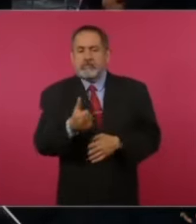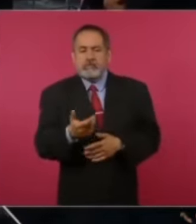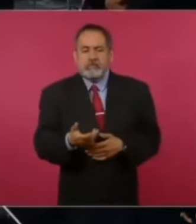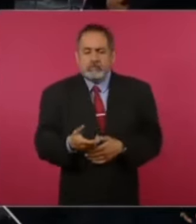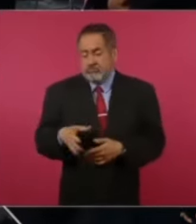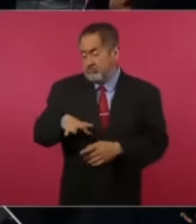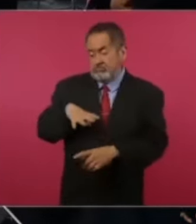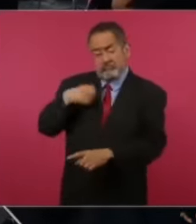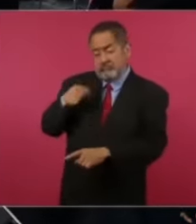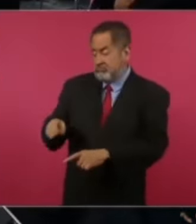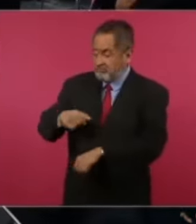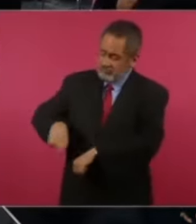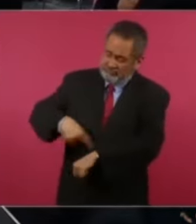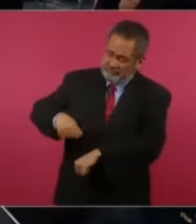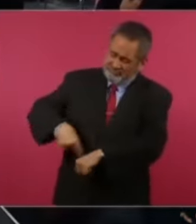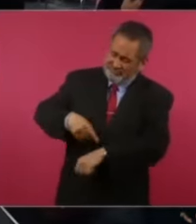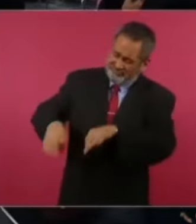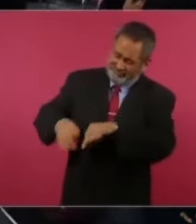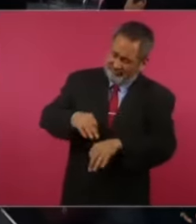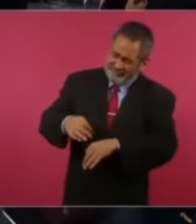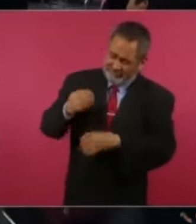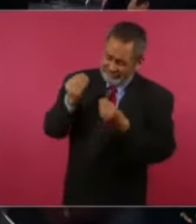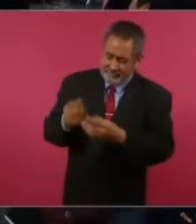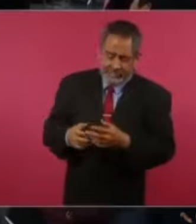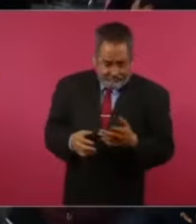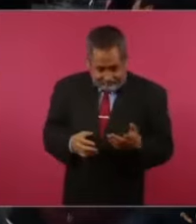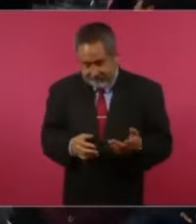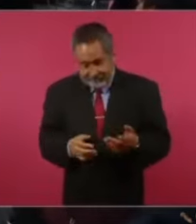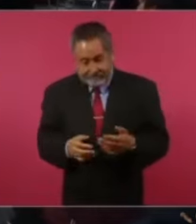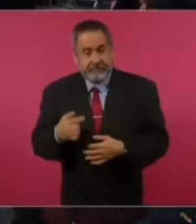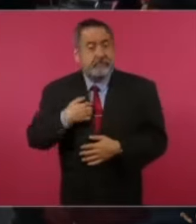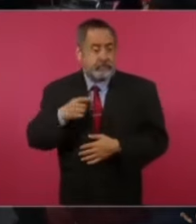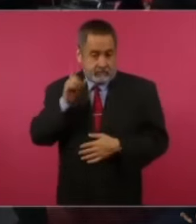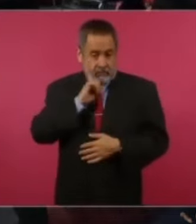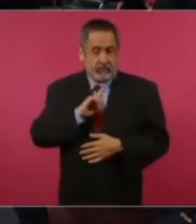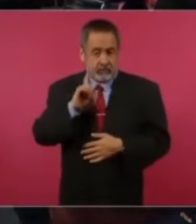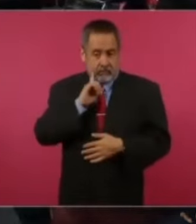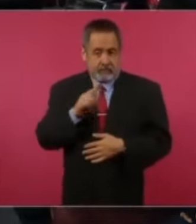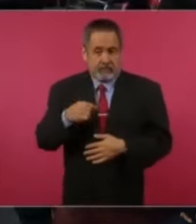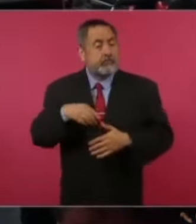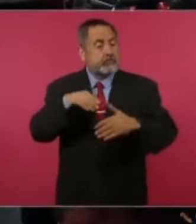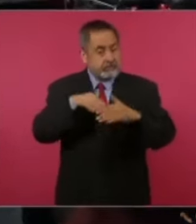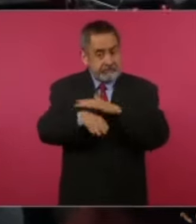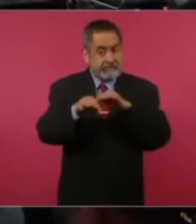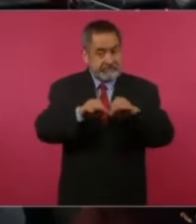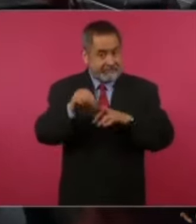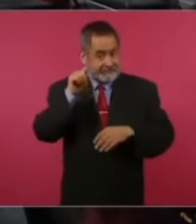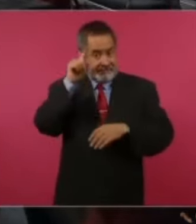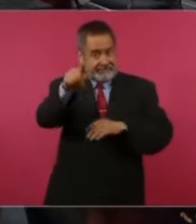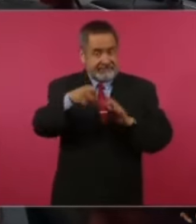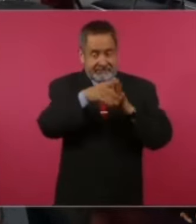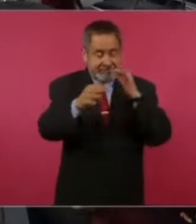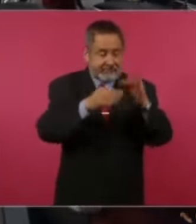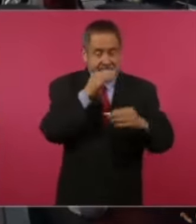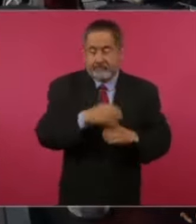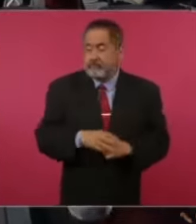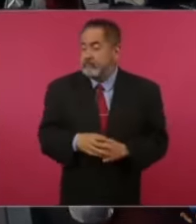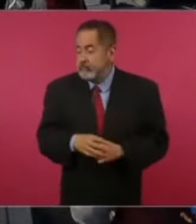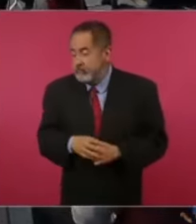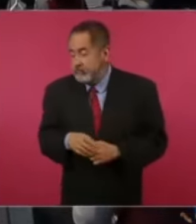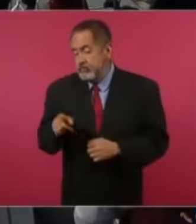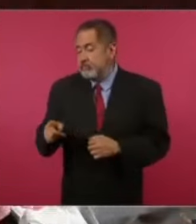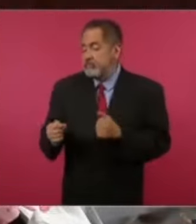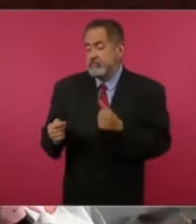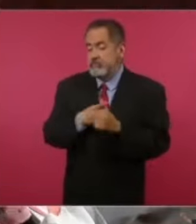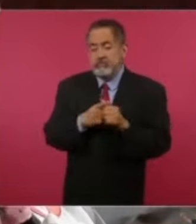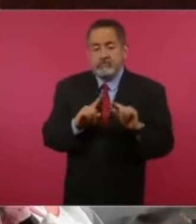es muy diferente, y ella dice, no, en realidad México no tiene nada que envidiarle a día de hoy. No estás comparando a Canadá con el México del 2014. En el